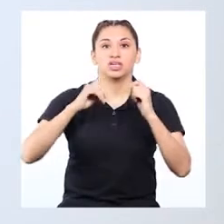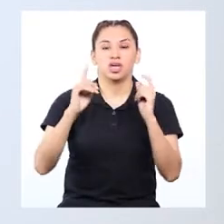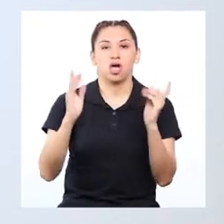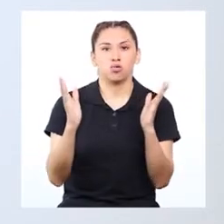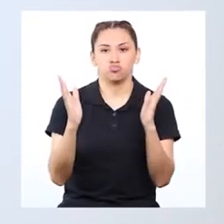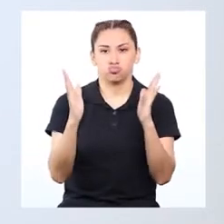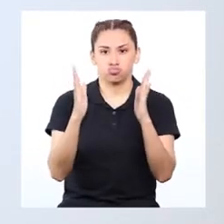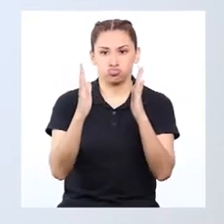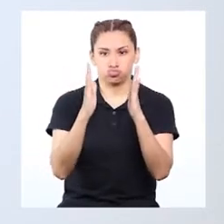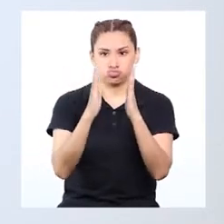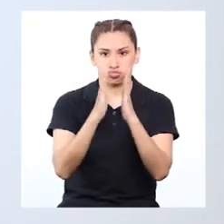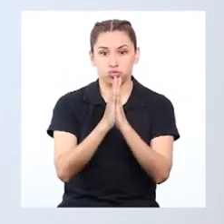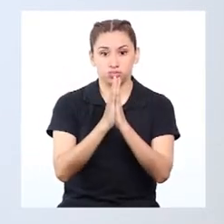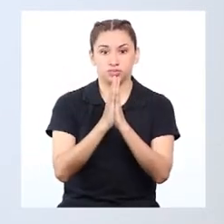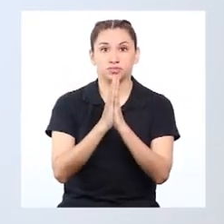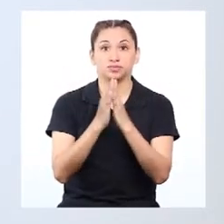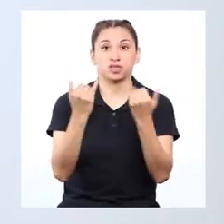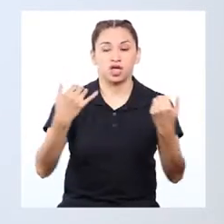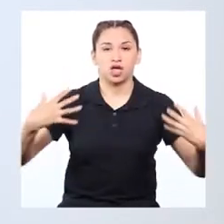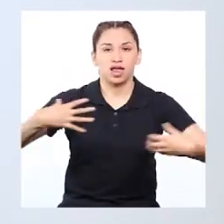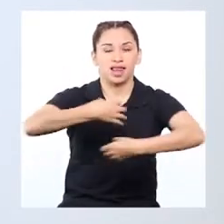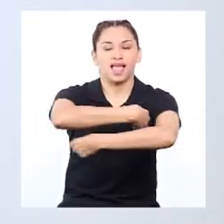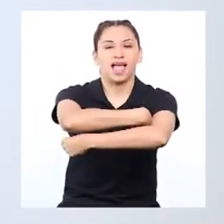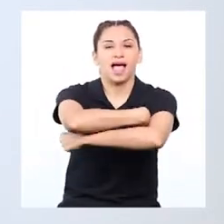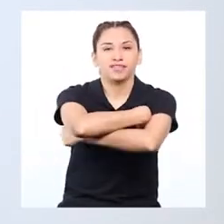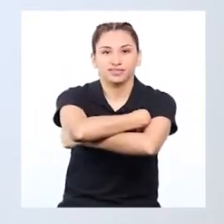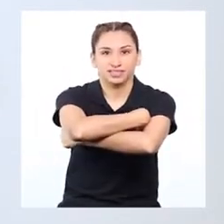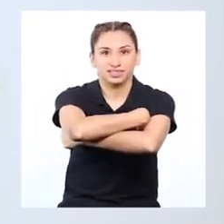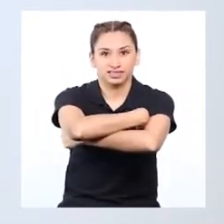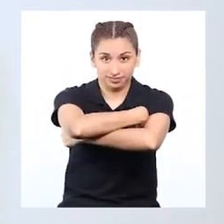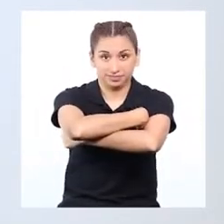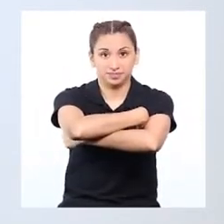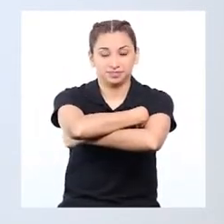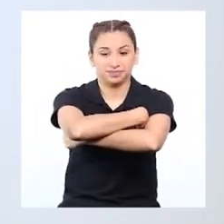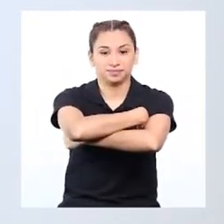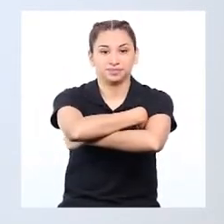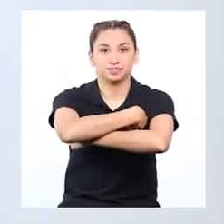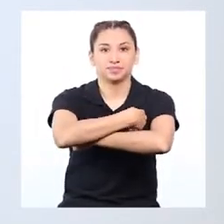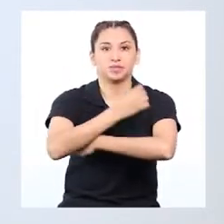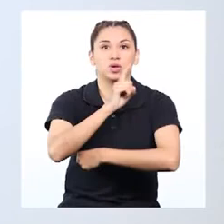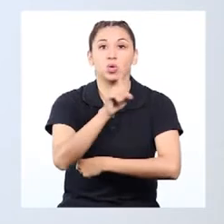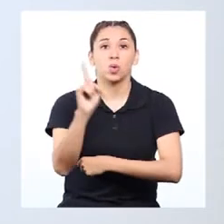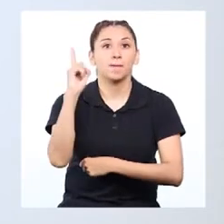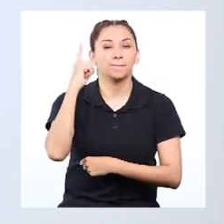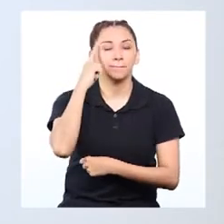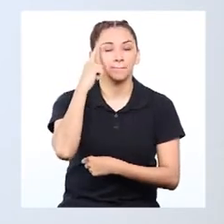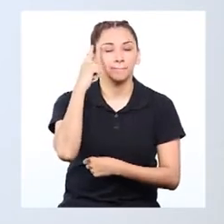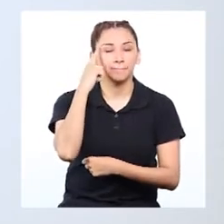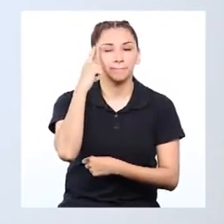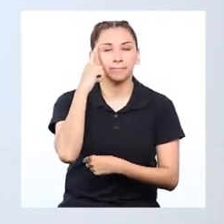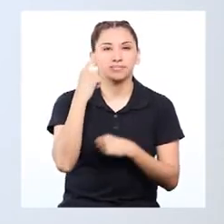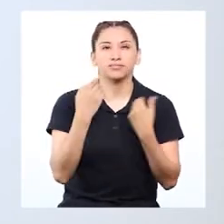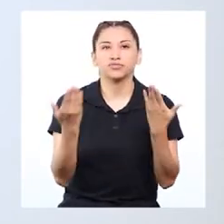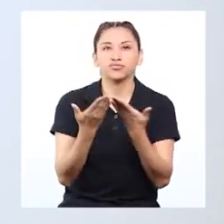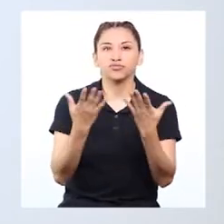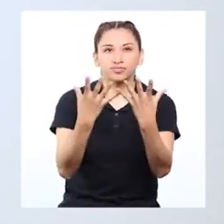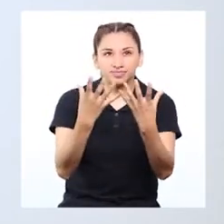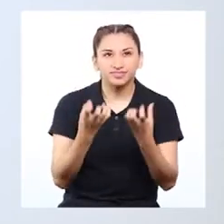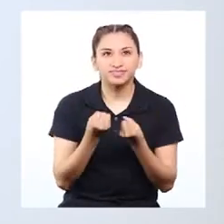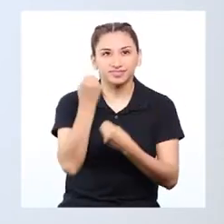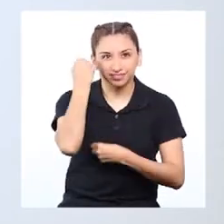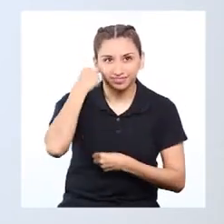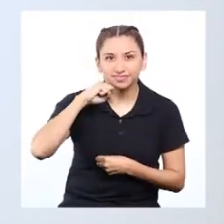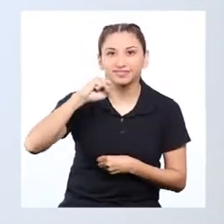con ambas manos y abrazamos nuestras piernas. y pensamos en dónde